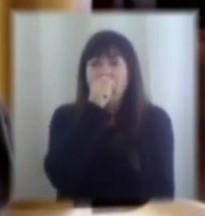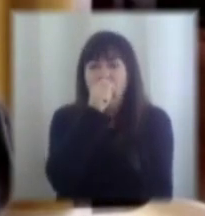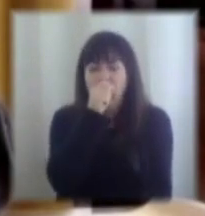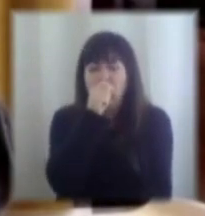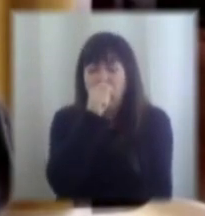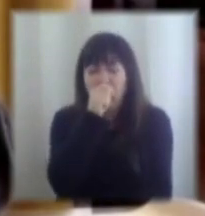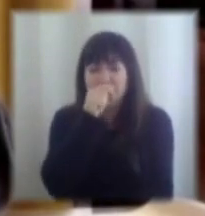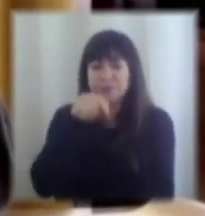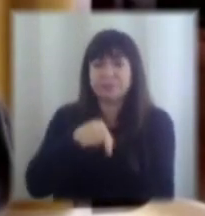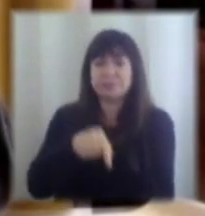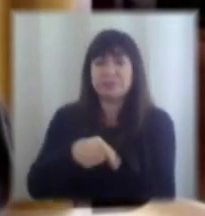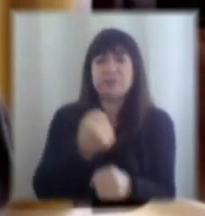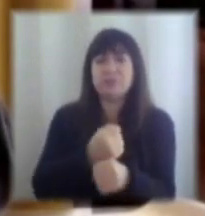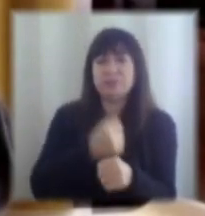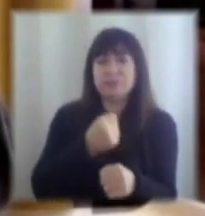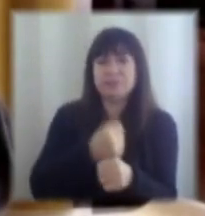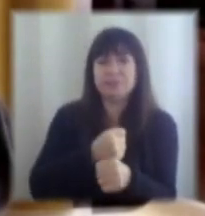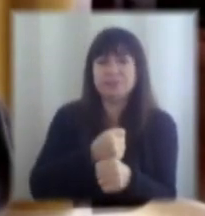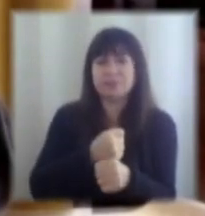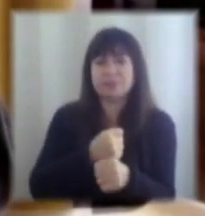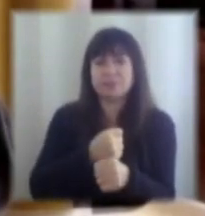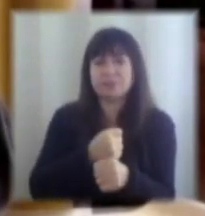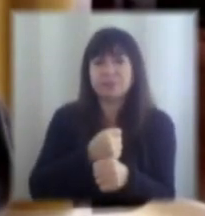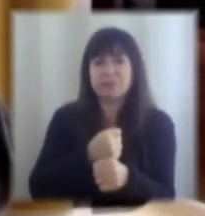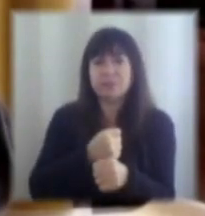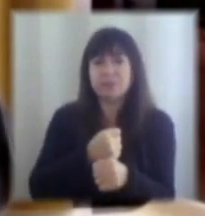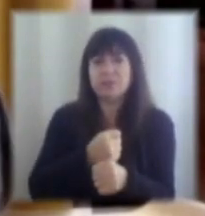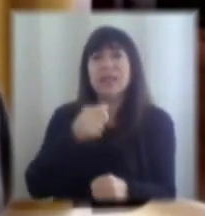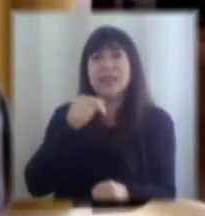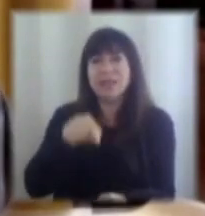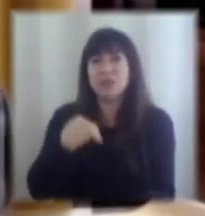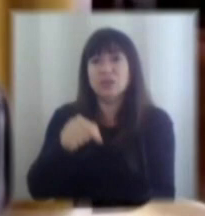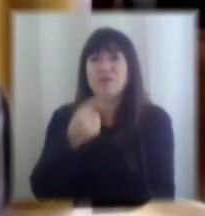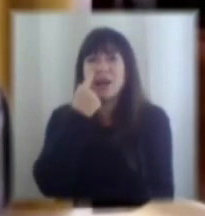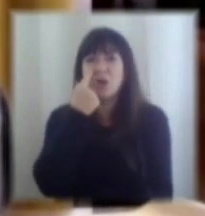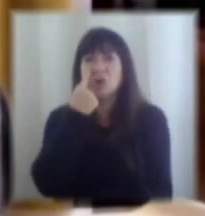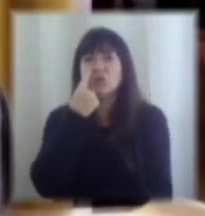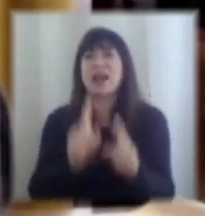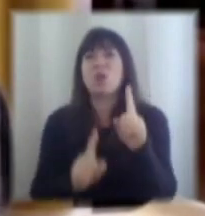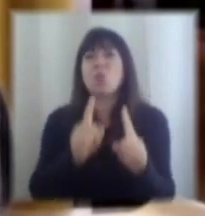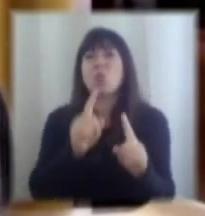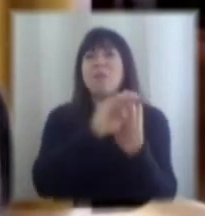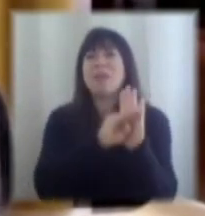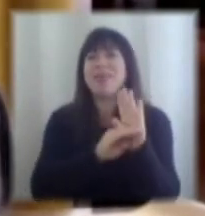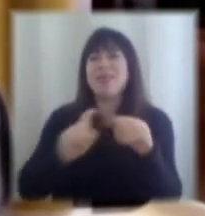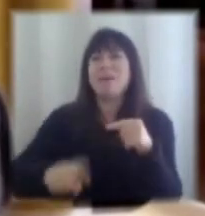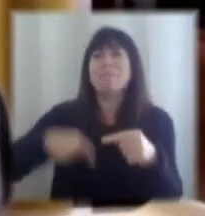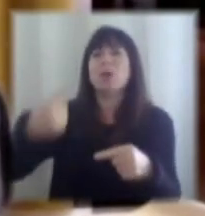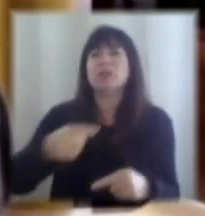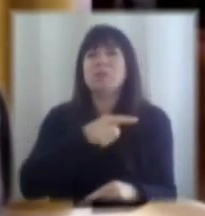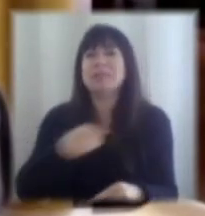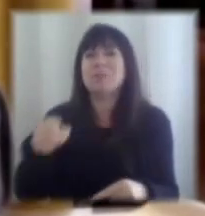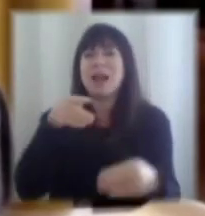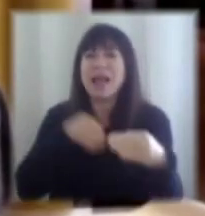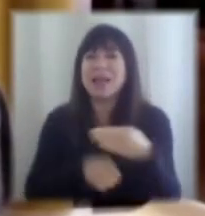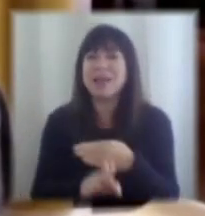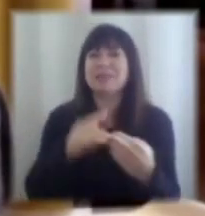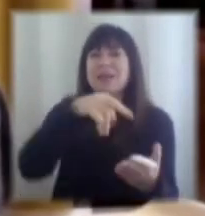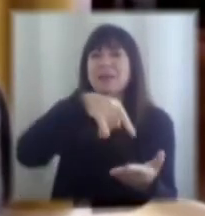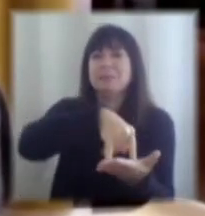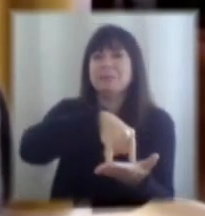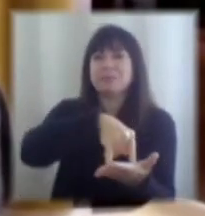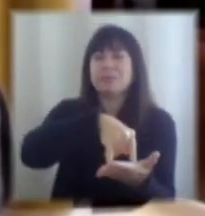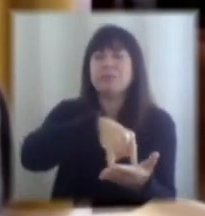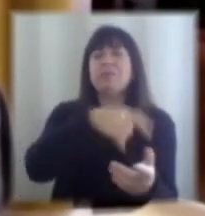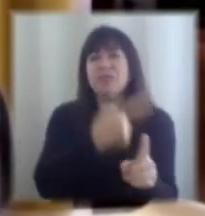y eso es lo que van a conocer algunas veces a medias la otra semana cuando las ingresemos al Congreso que hacen varios cambios en el